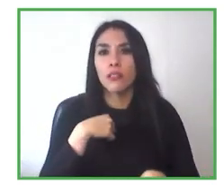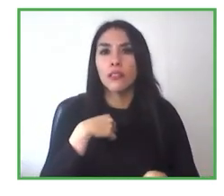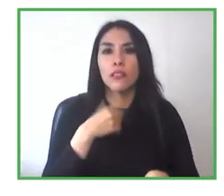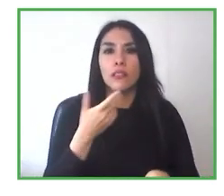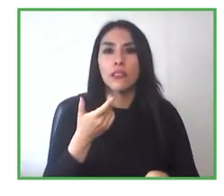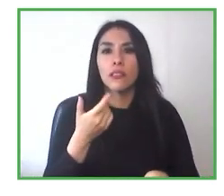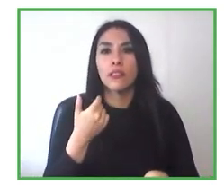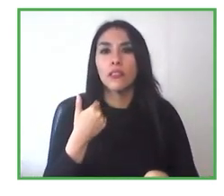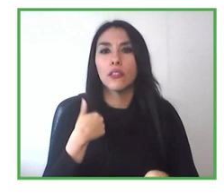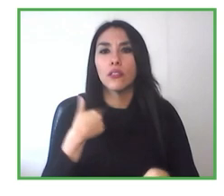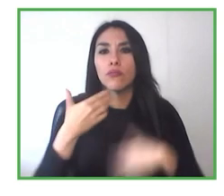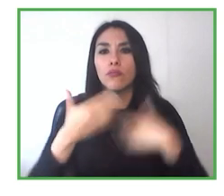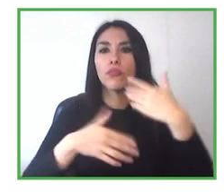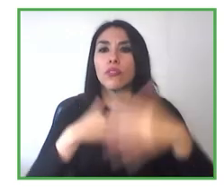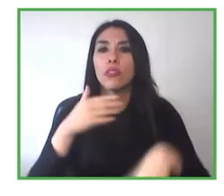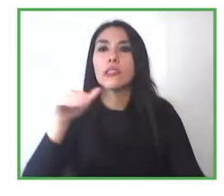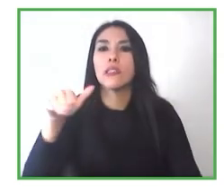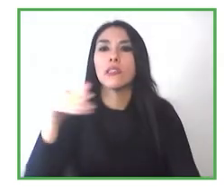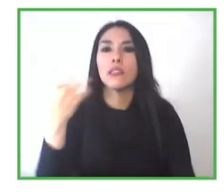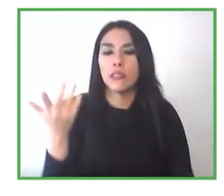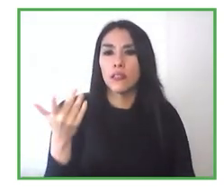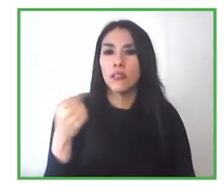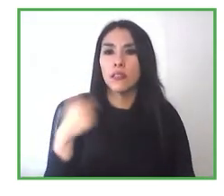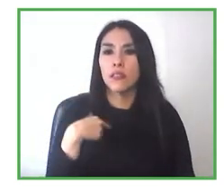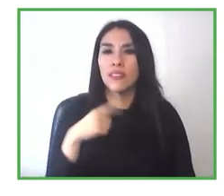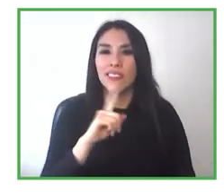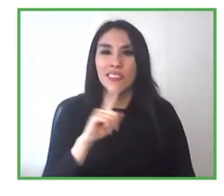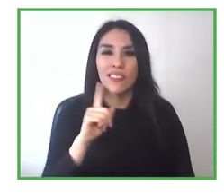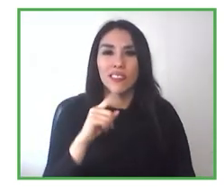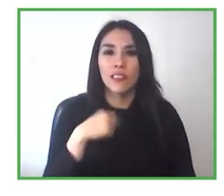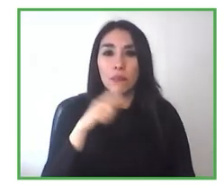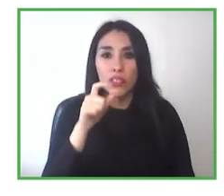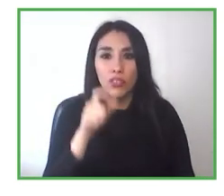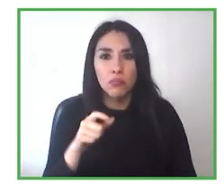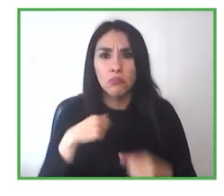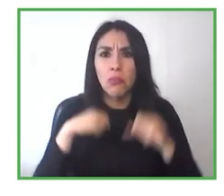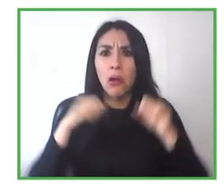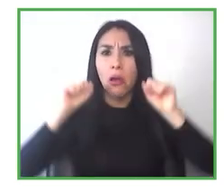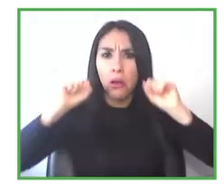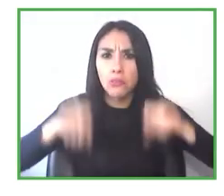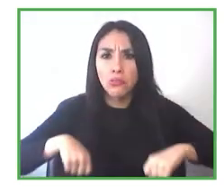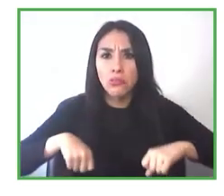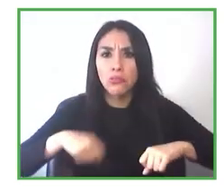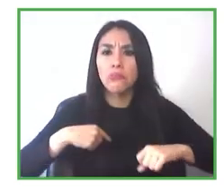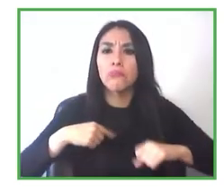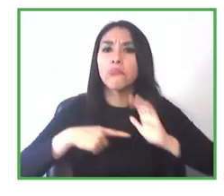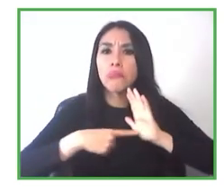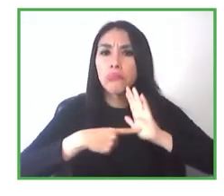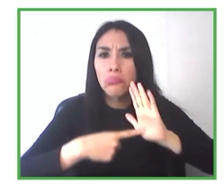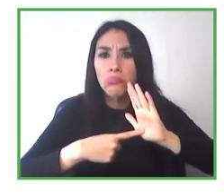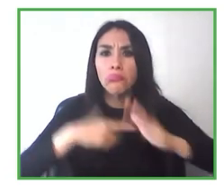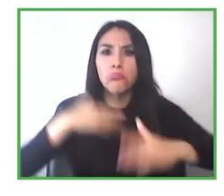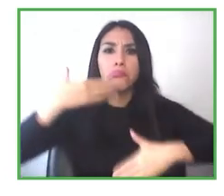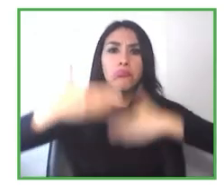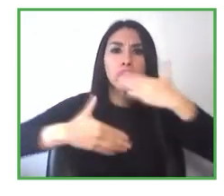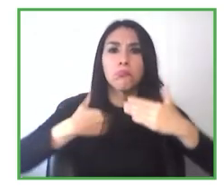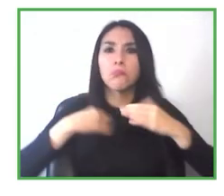es realmente lo que la persona con discapacidad puede ser, y demostrar que es productiva, y puede aportar a la empresa?